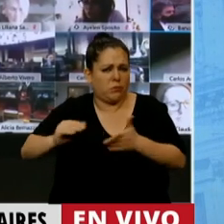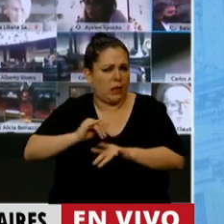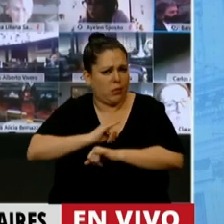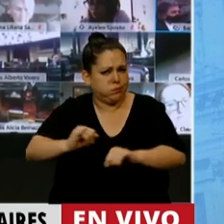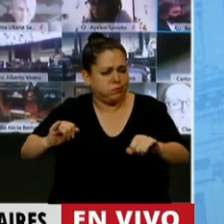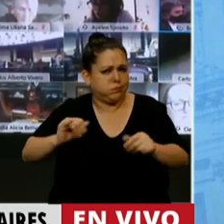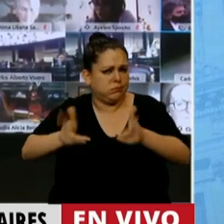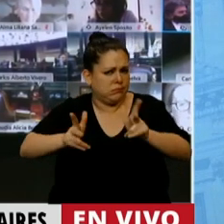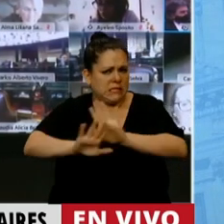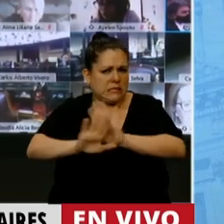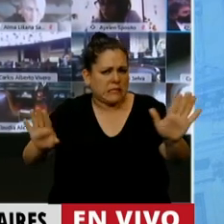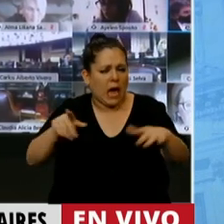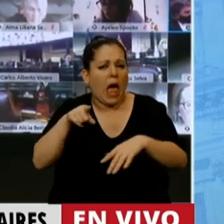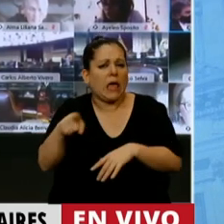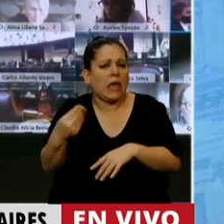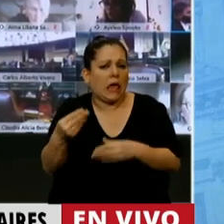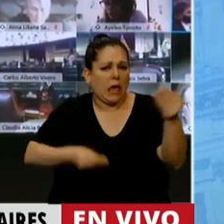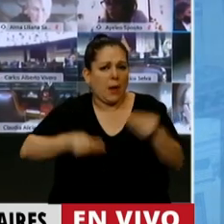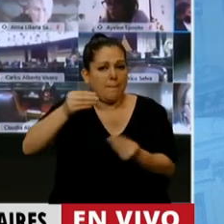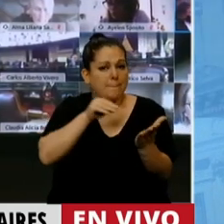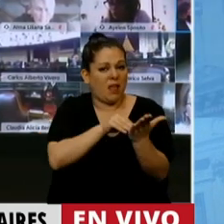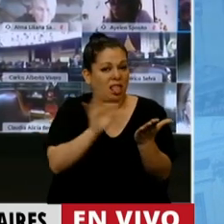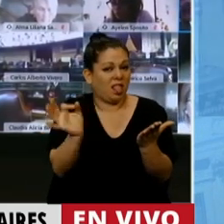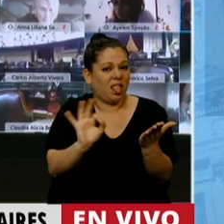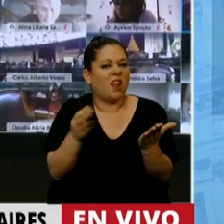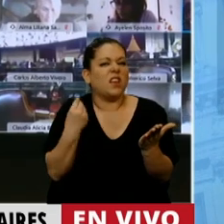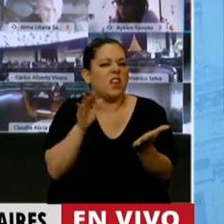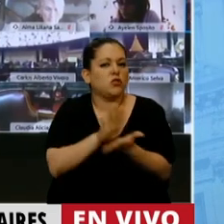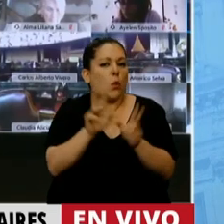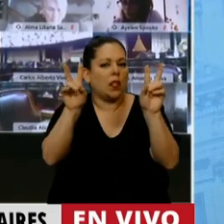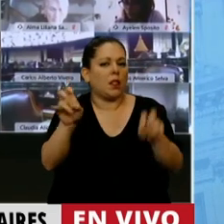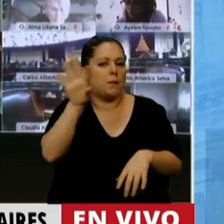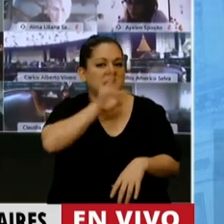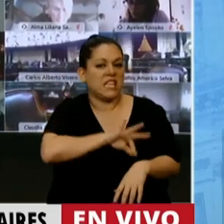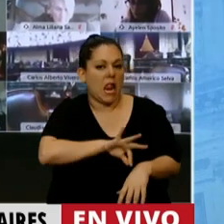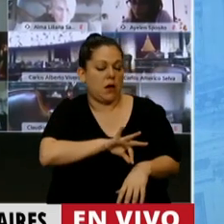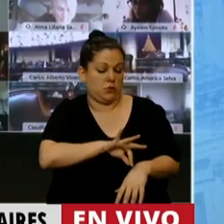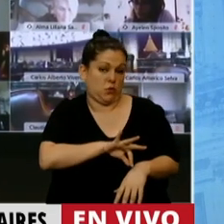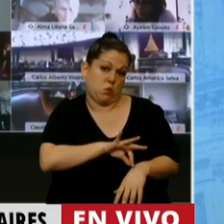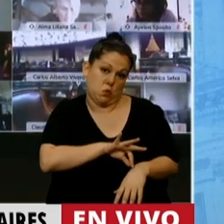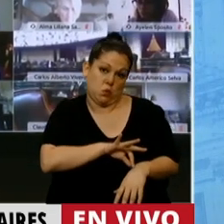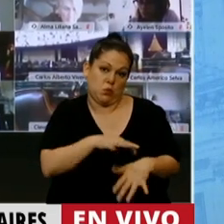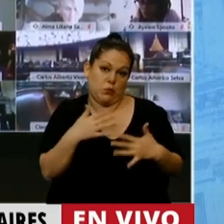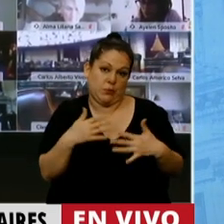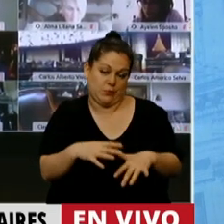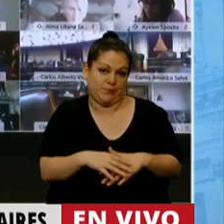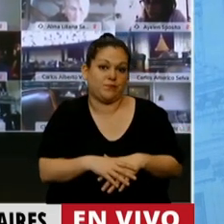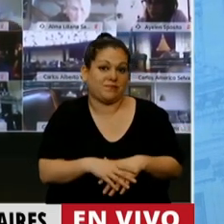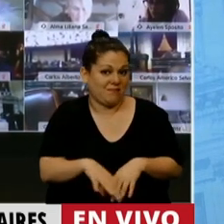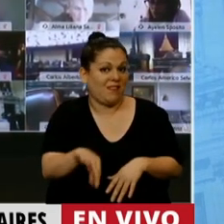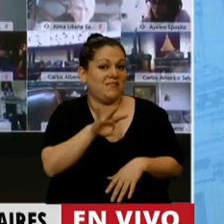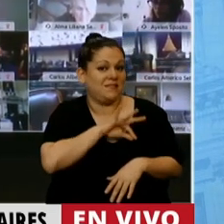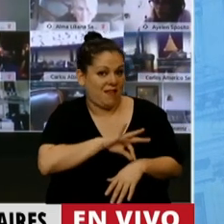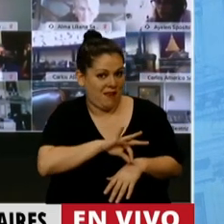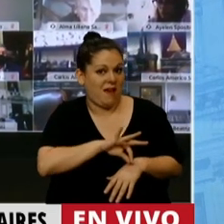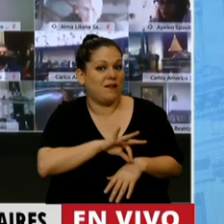impresionante, pero hay un tema del que el presupuesto no menciona, que es el tema de los salarios. Fantástico. Los salarios